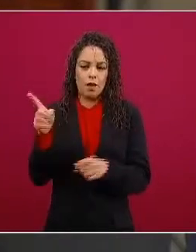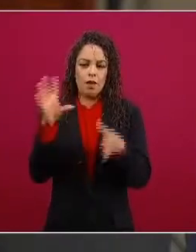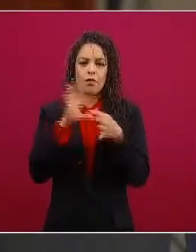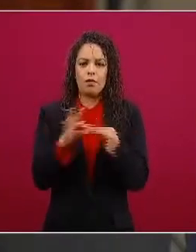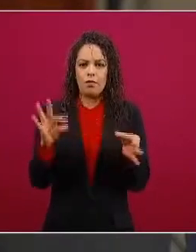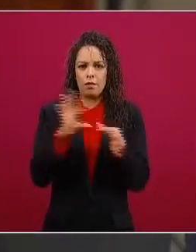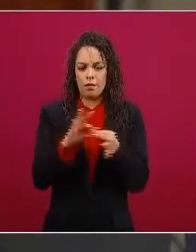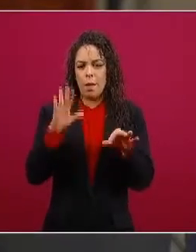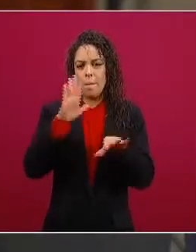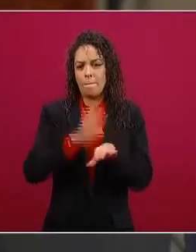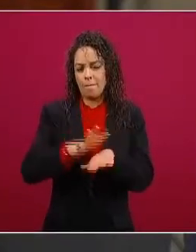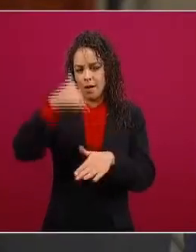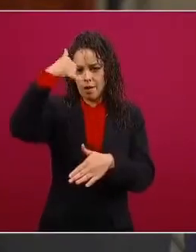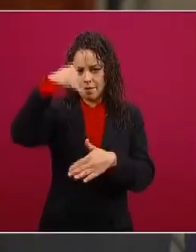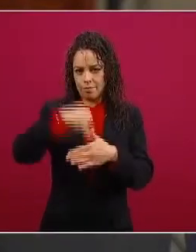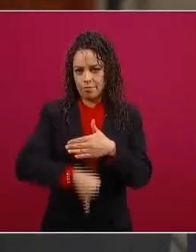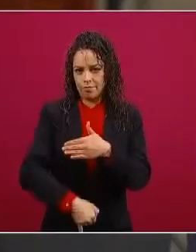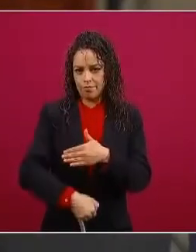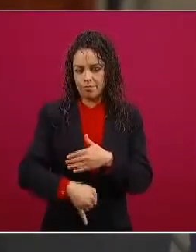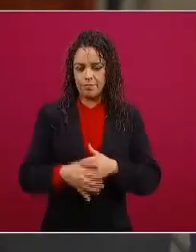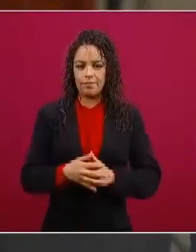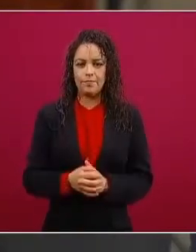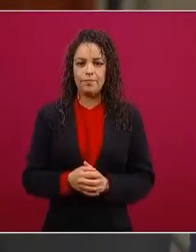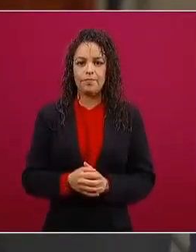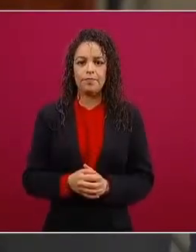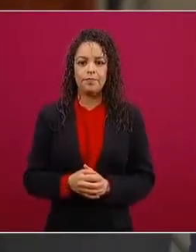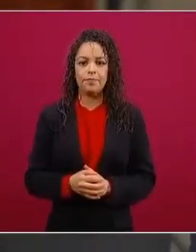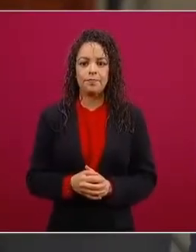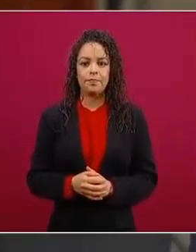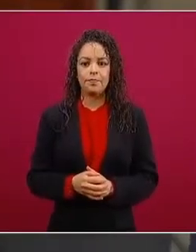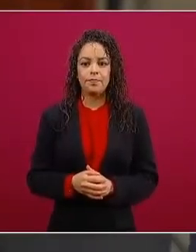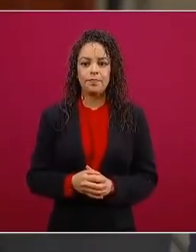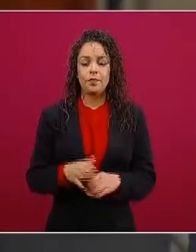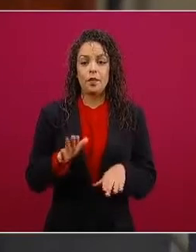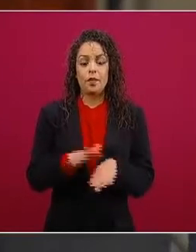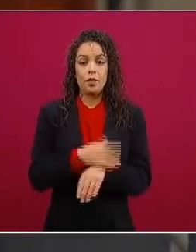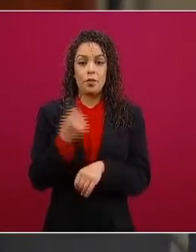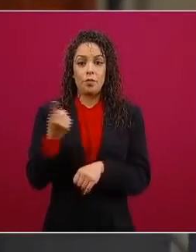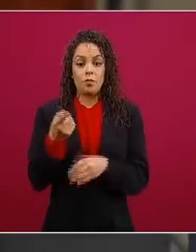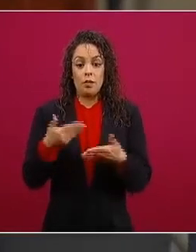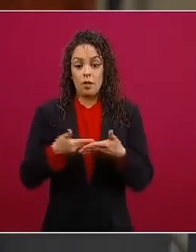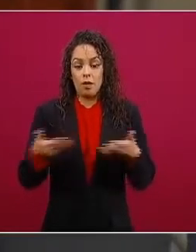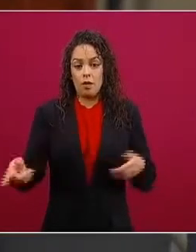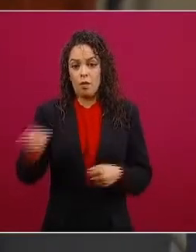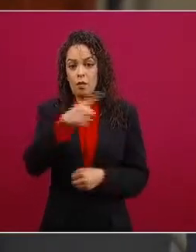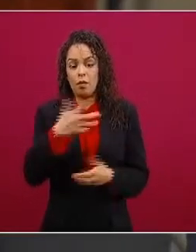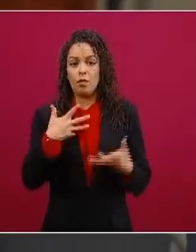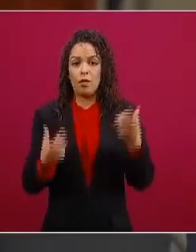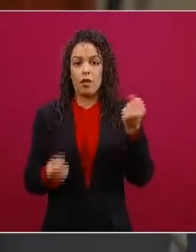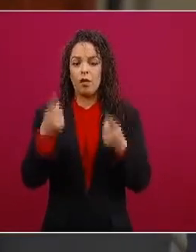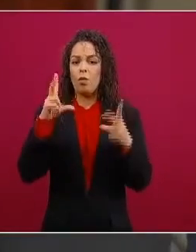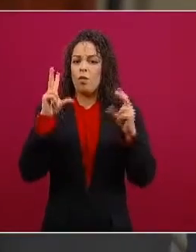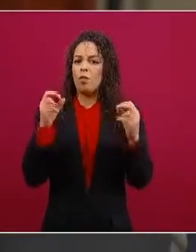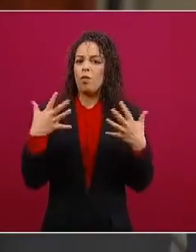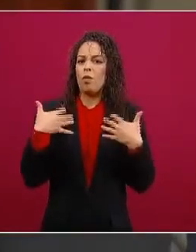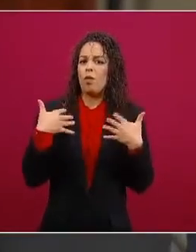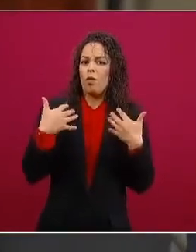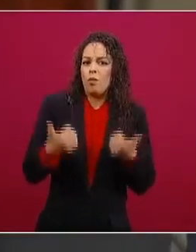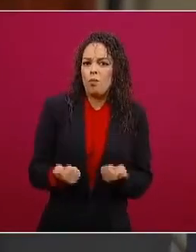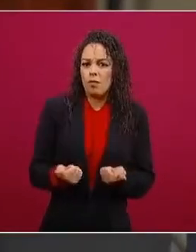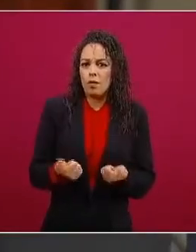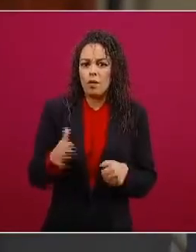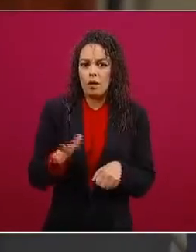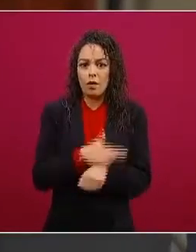explicación más amplia a quienes hoy dicen este pero como que no alcanzan a comprender cómo es posible que se le estén dando